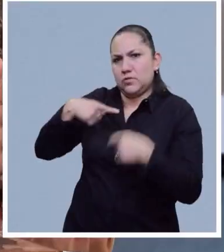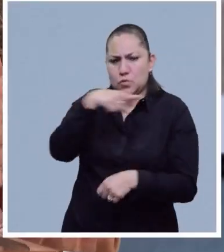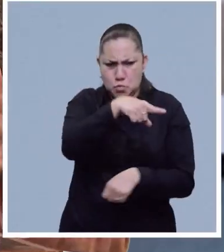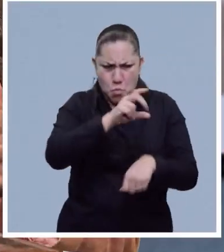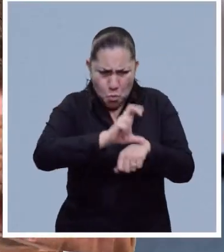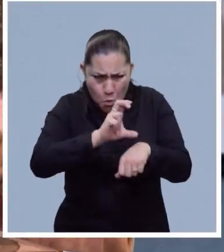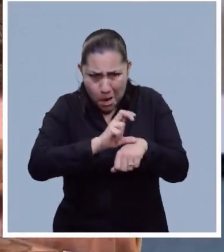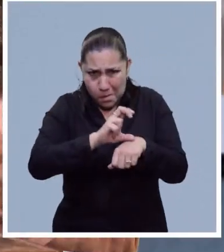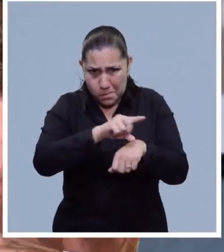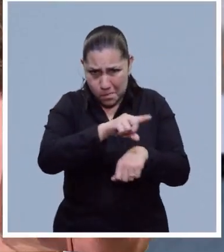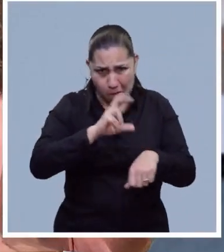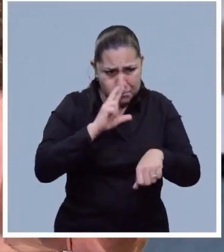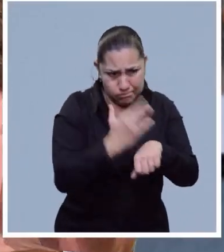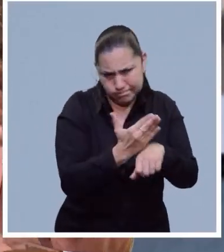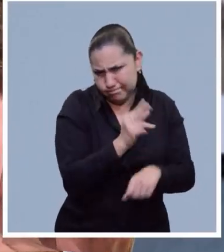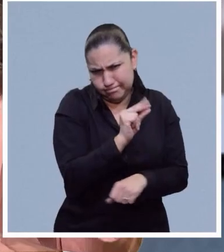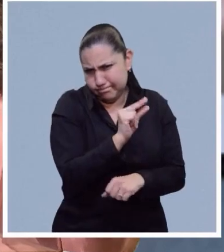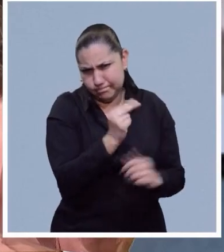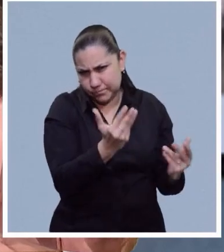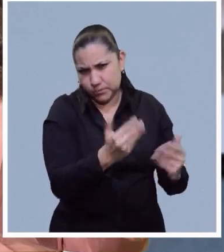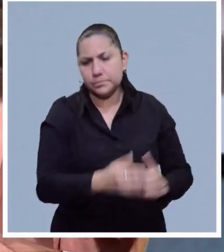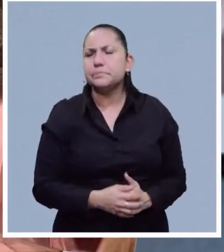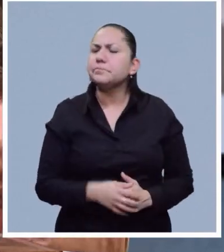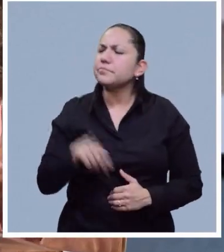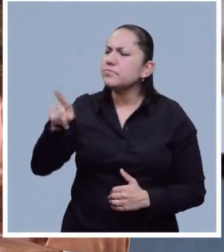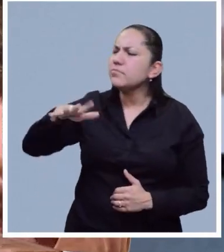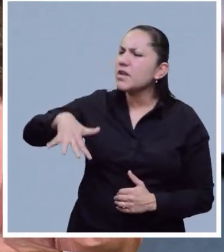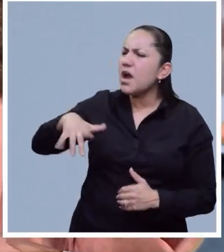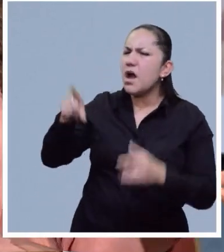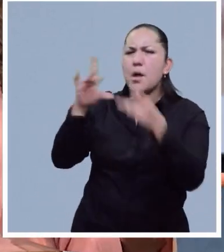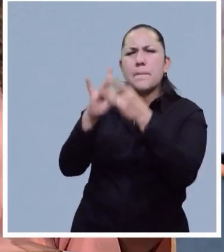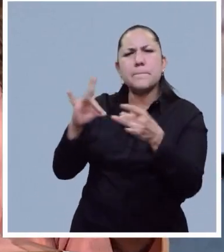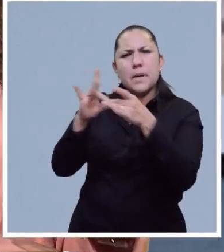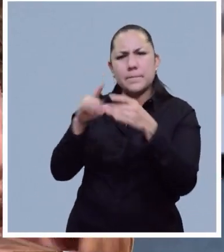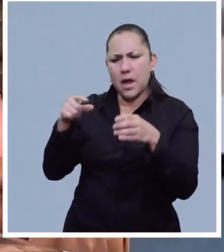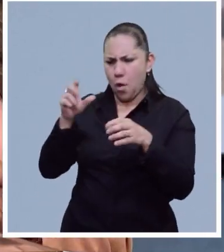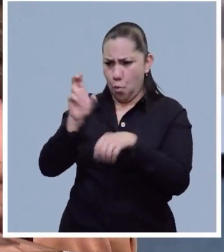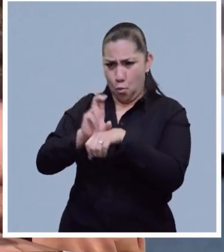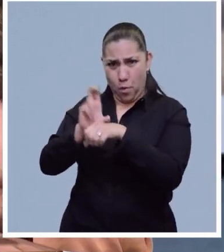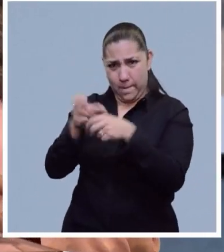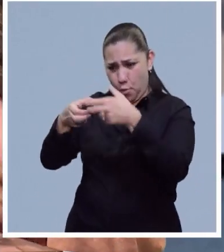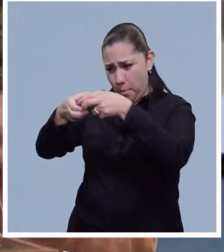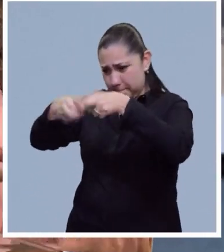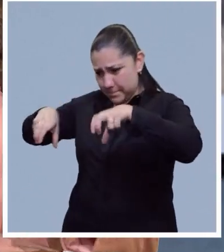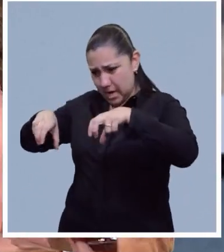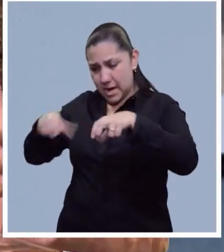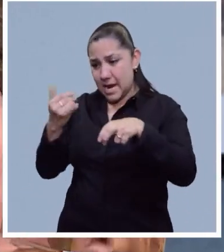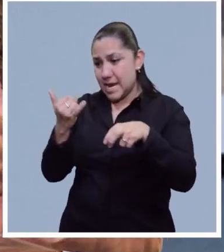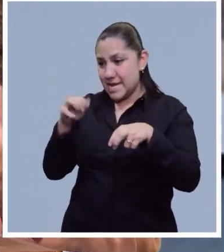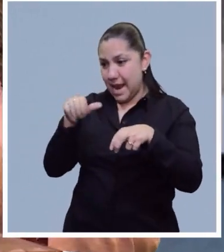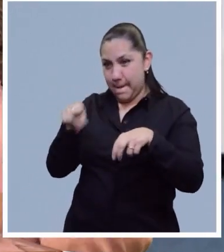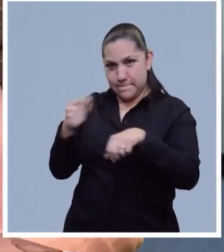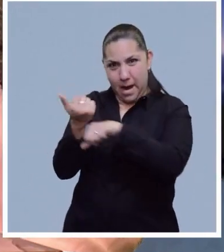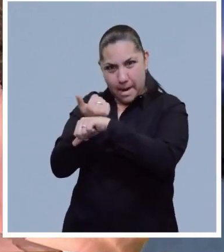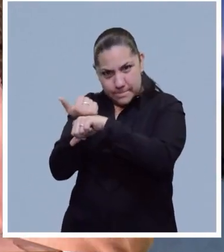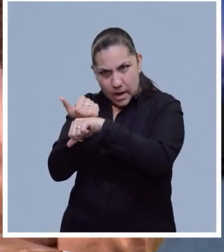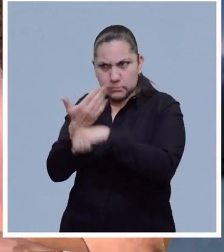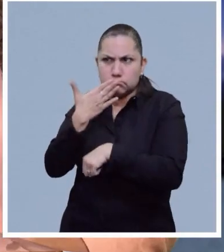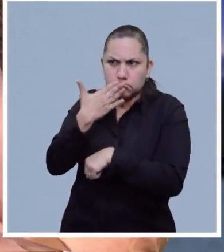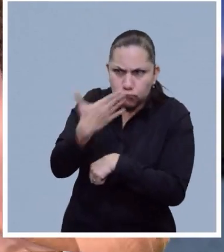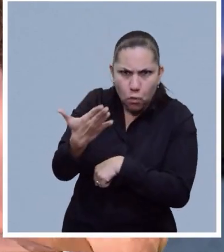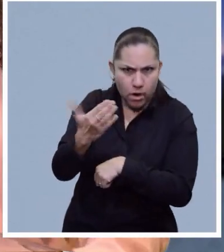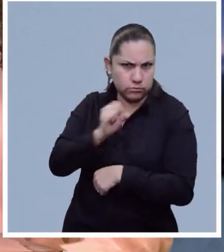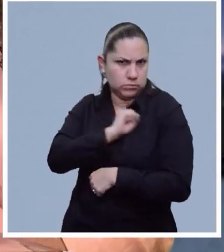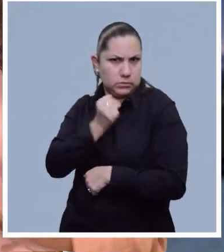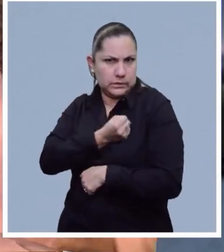En estas afirmaciones nos comentaba que tanto la yema como la clara son igual de nutritivas. ¿Nos podrían hablar un poquito más acerca del